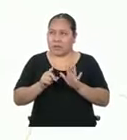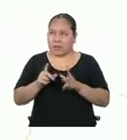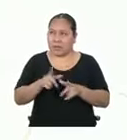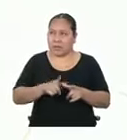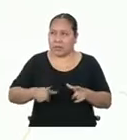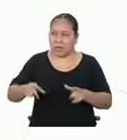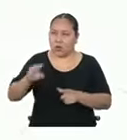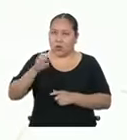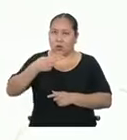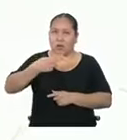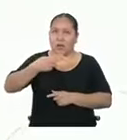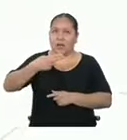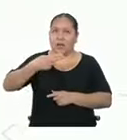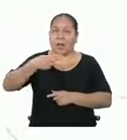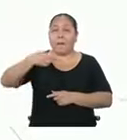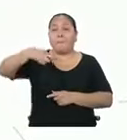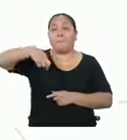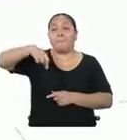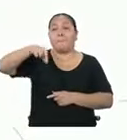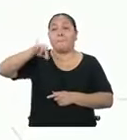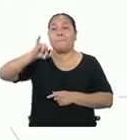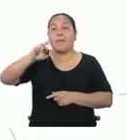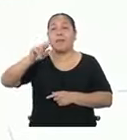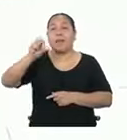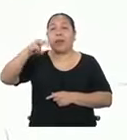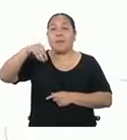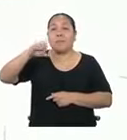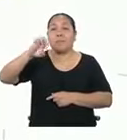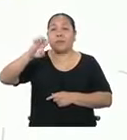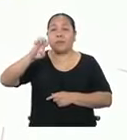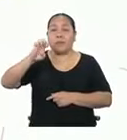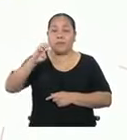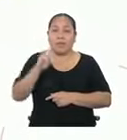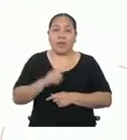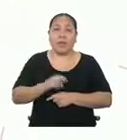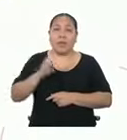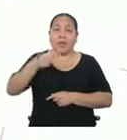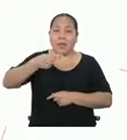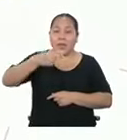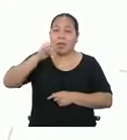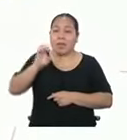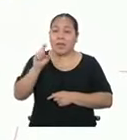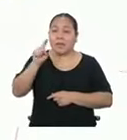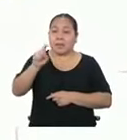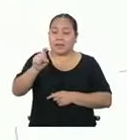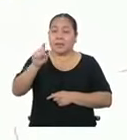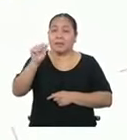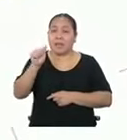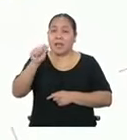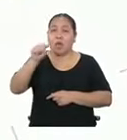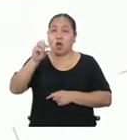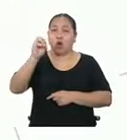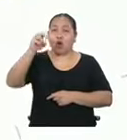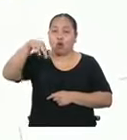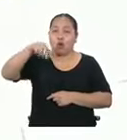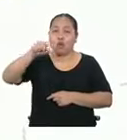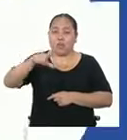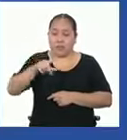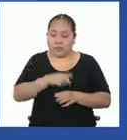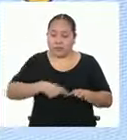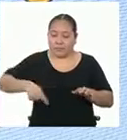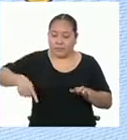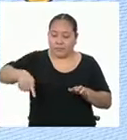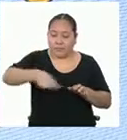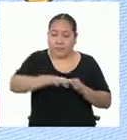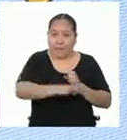Así es. Esa es la pirámide hexagonal. Y se le denomina de dicha forma porque la base presenta forma